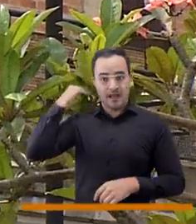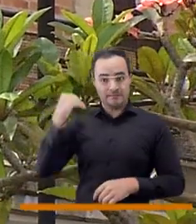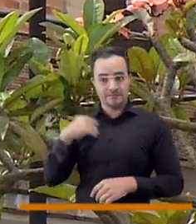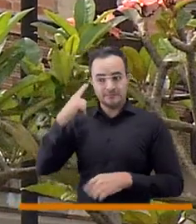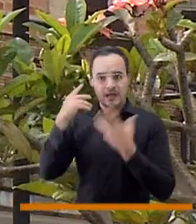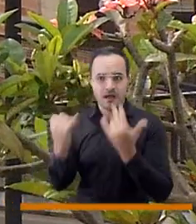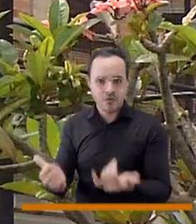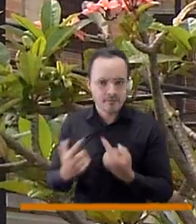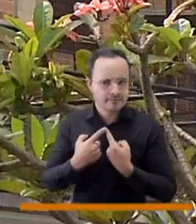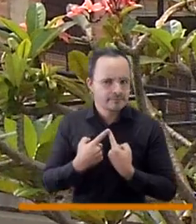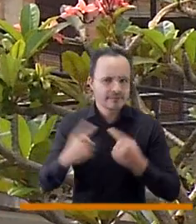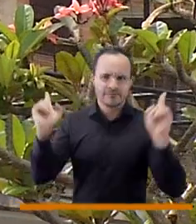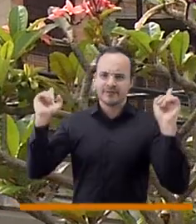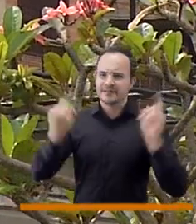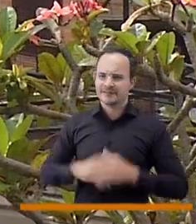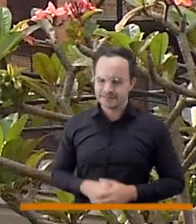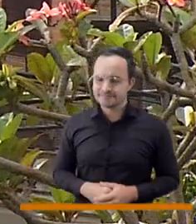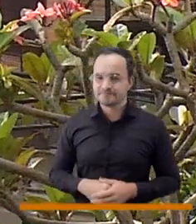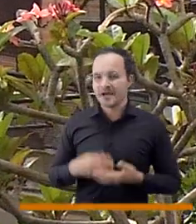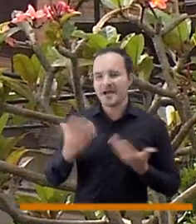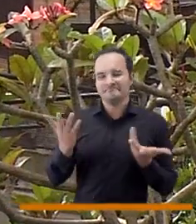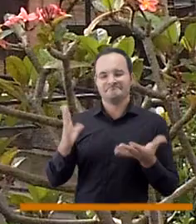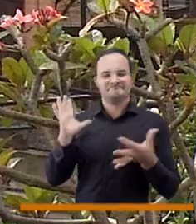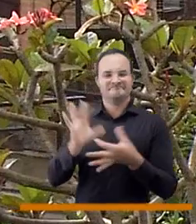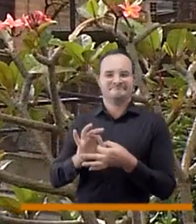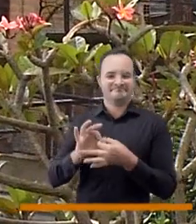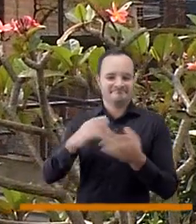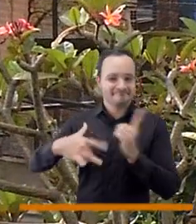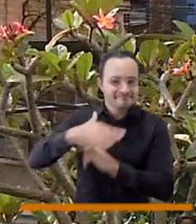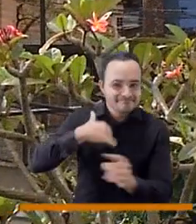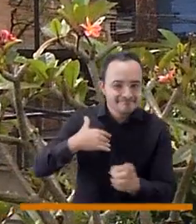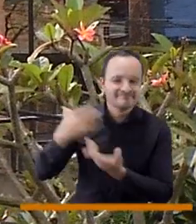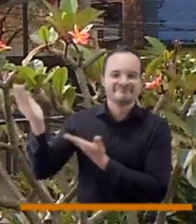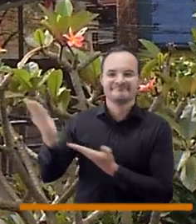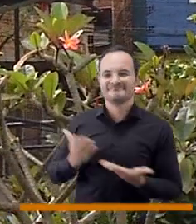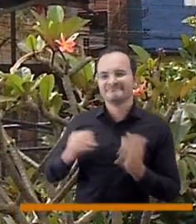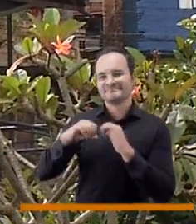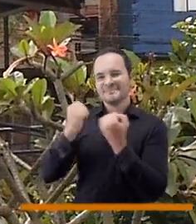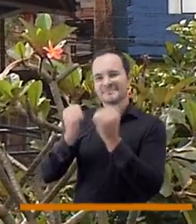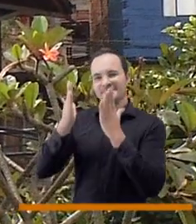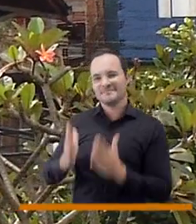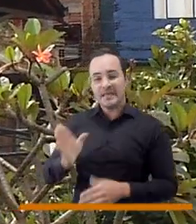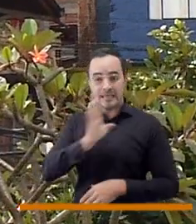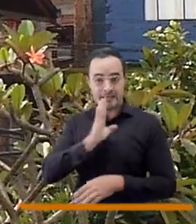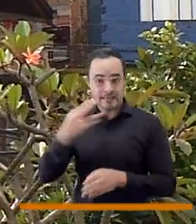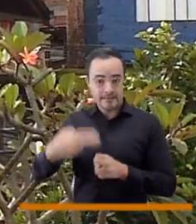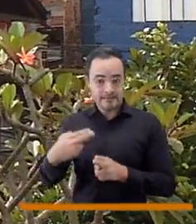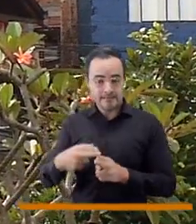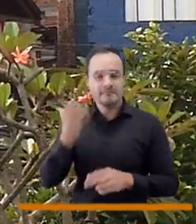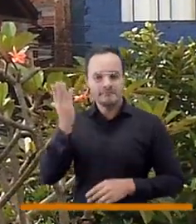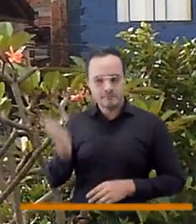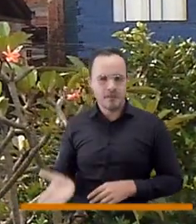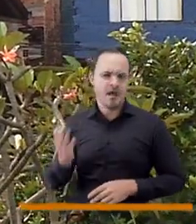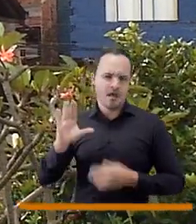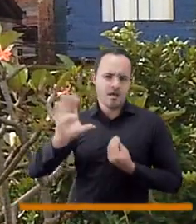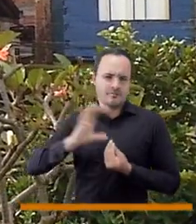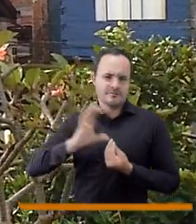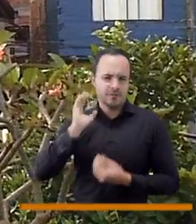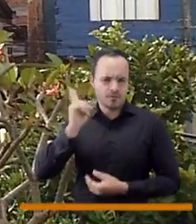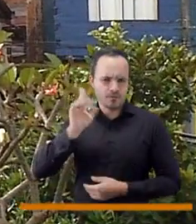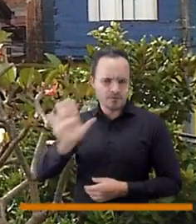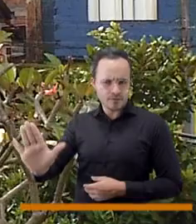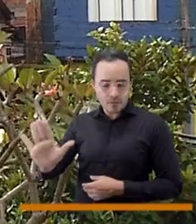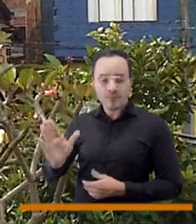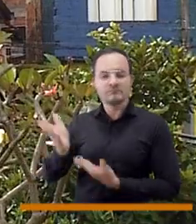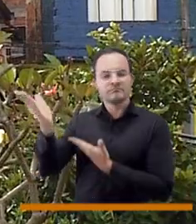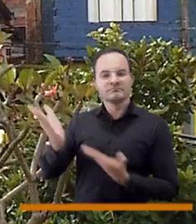un cambio y de esta forma le damos la bienvenida a nuestro concejal anfitrión invitado hoy, el concejal del Partido Conservador,